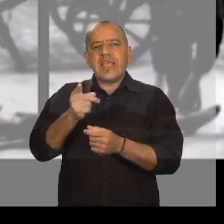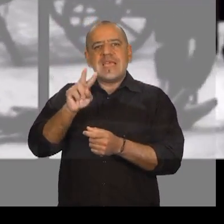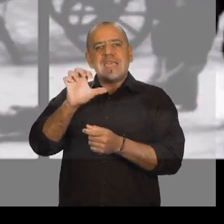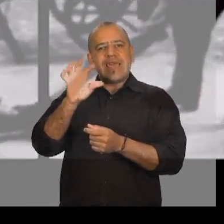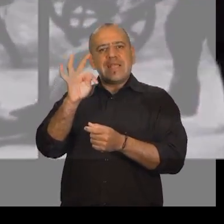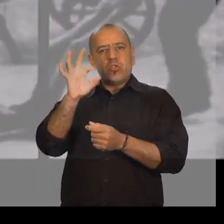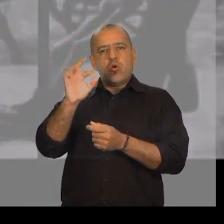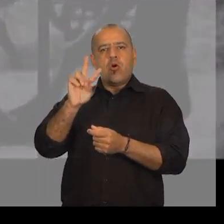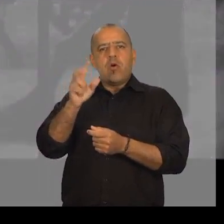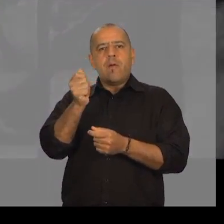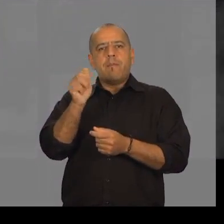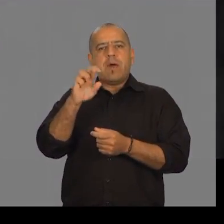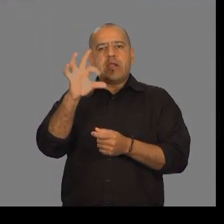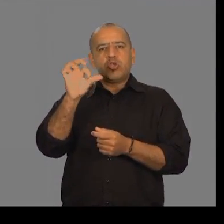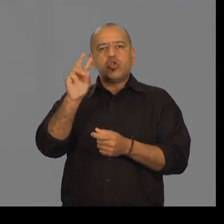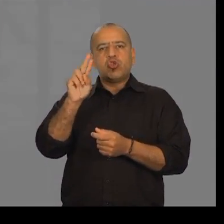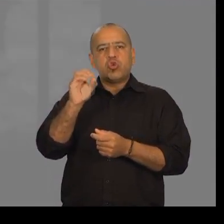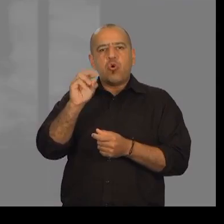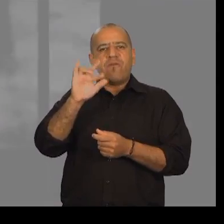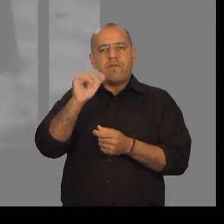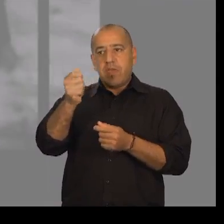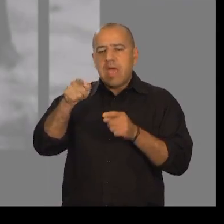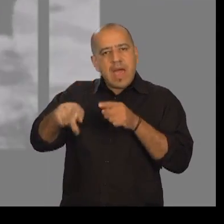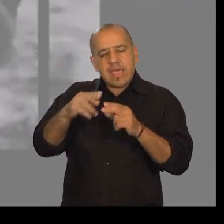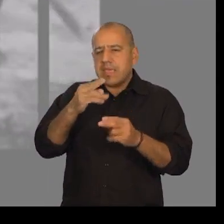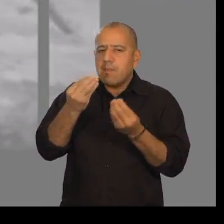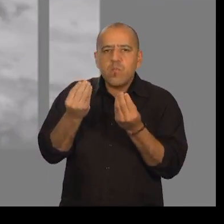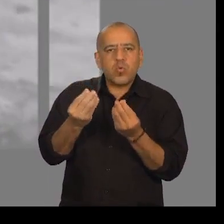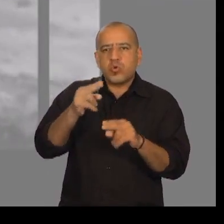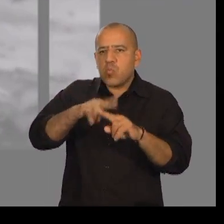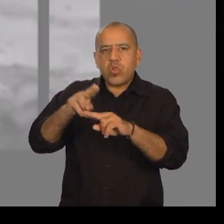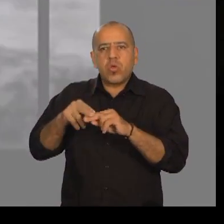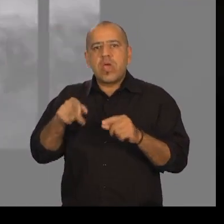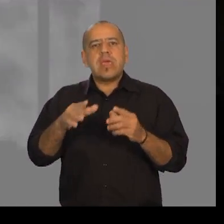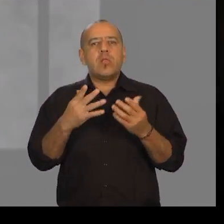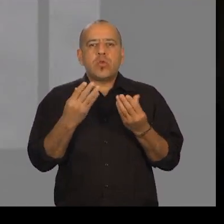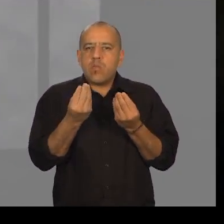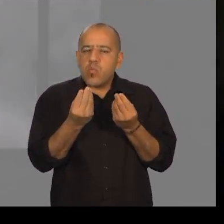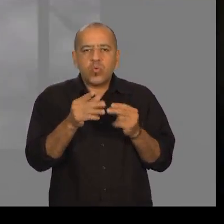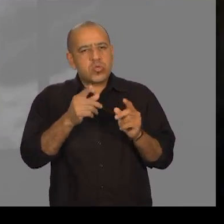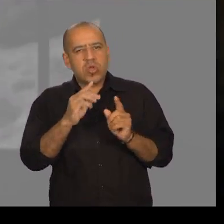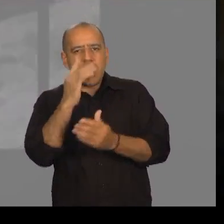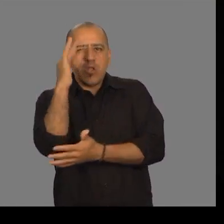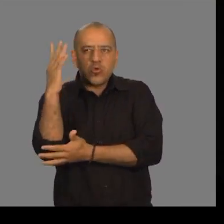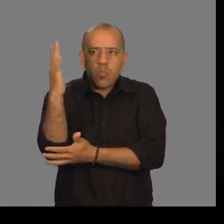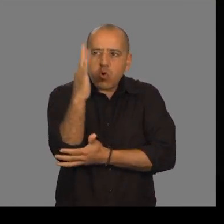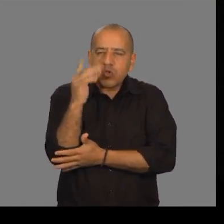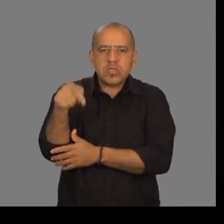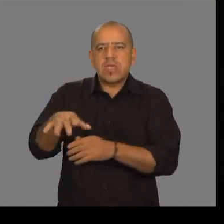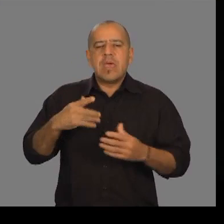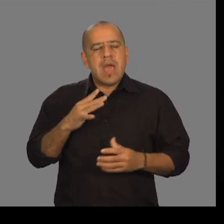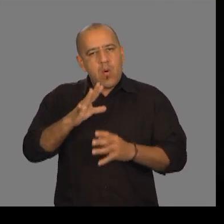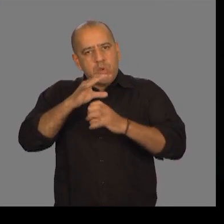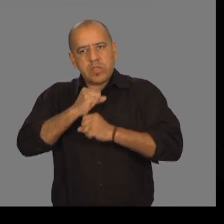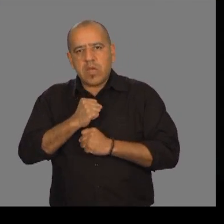Varsovia y del campo de exterminio de Treblinka y a los que desde los bosques dieron ejemplo de valentía y dignidad.